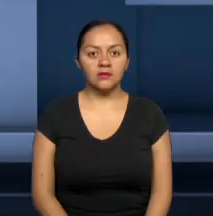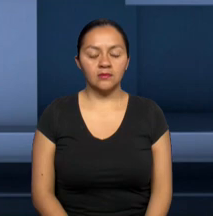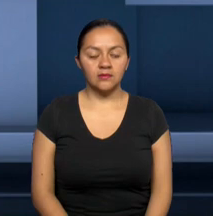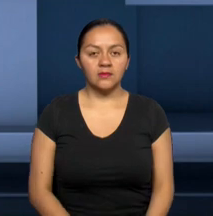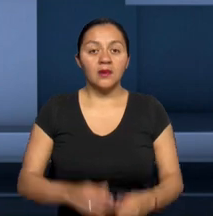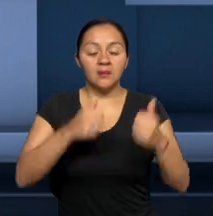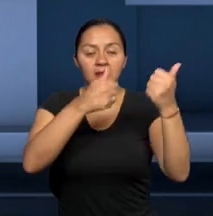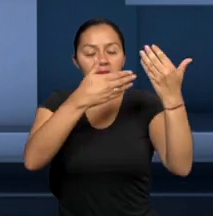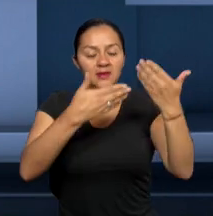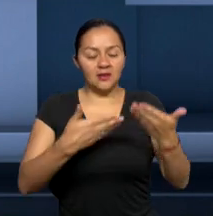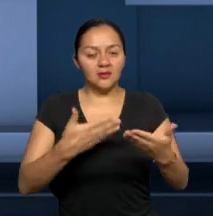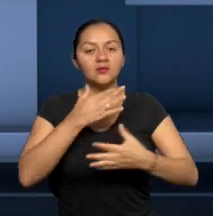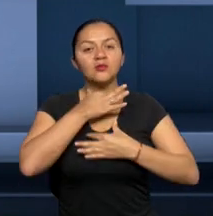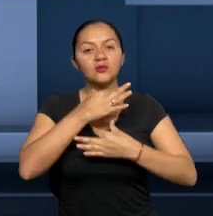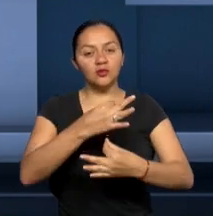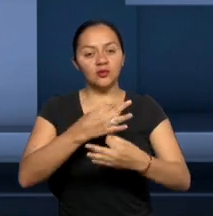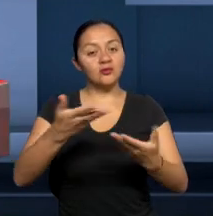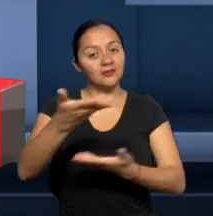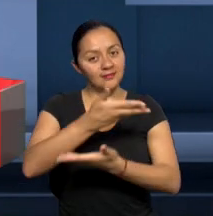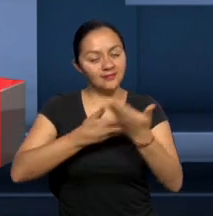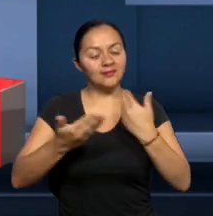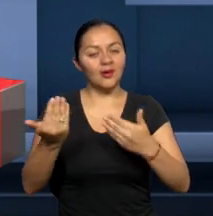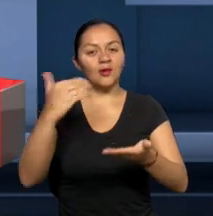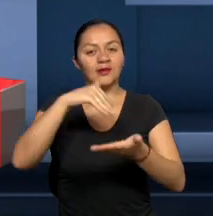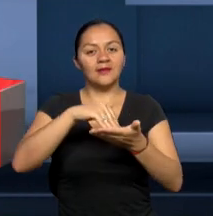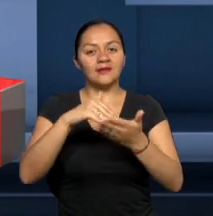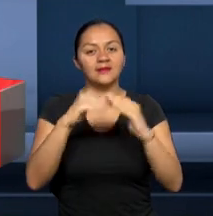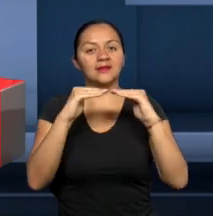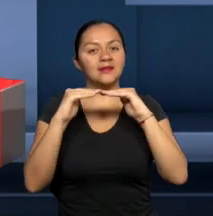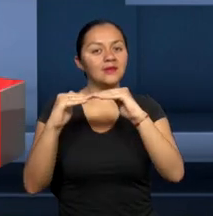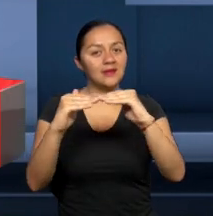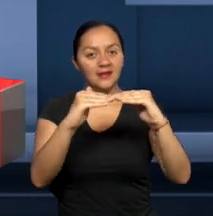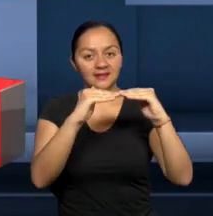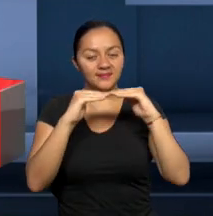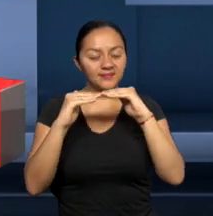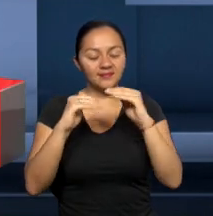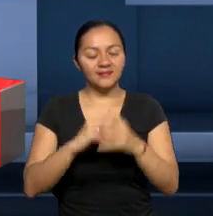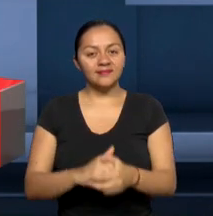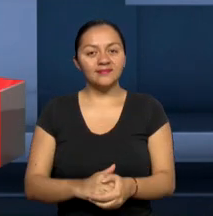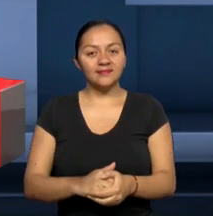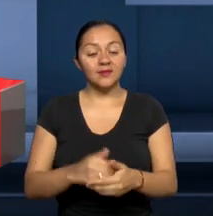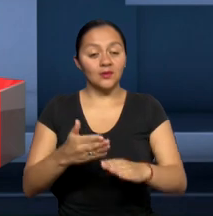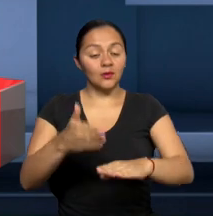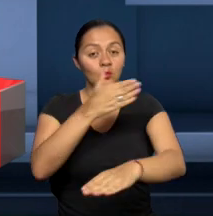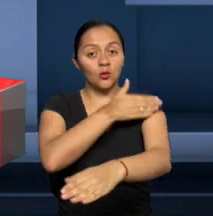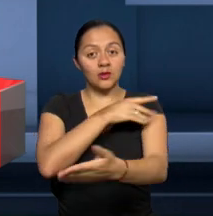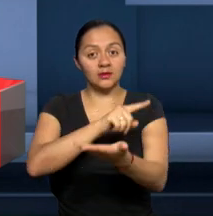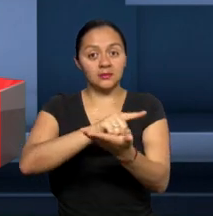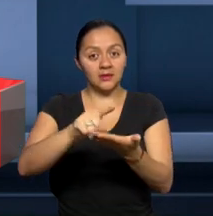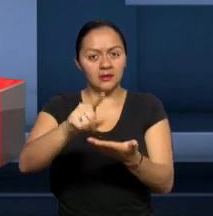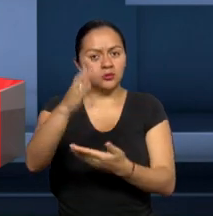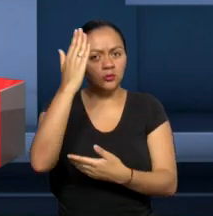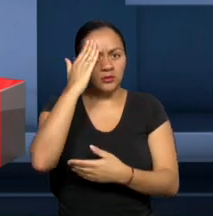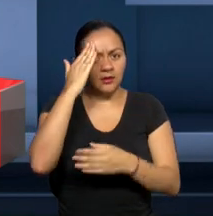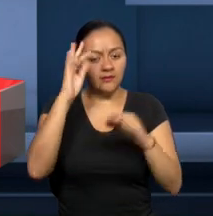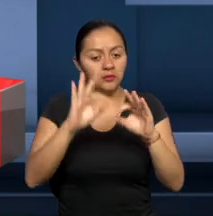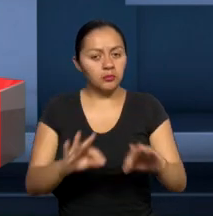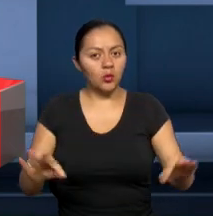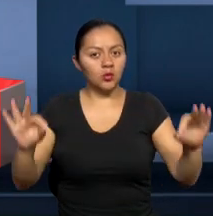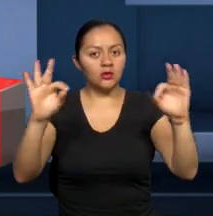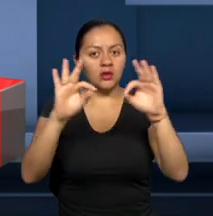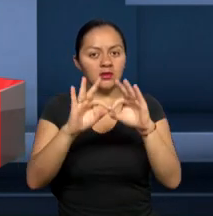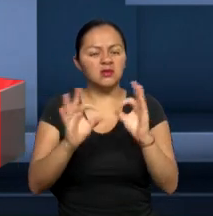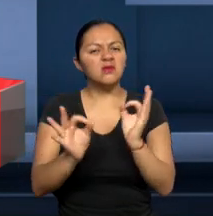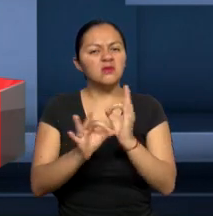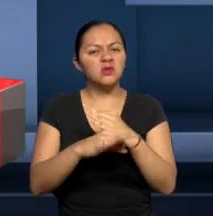Bienvenidos, un gusto encontrarnos nuevamente en este subprograma Construyendo Igualdad. La semana pasada conocimos la importancia del rol que